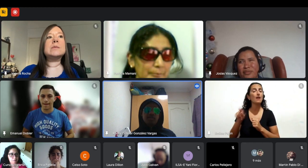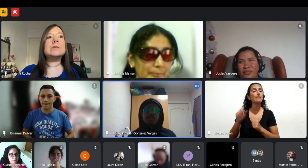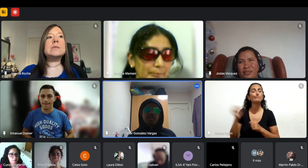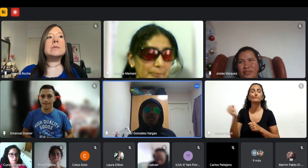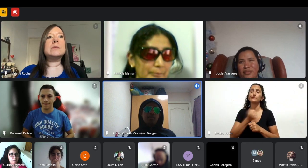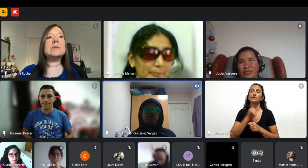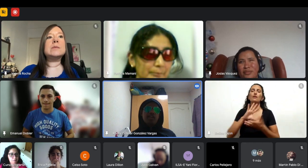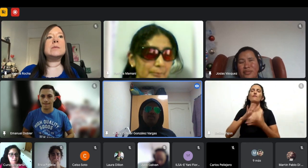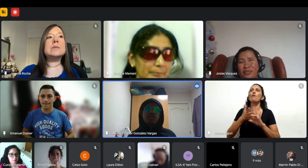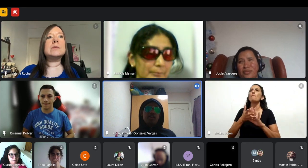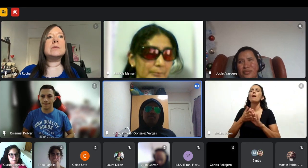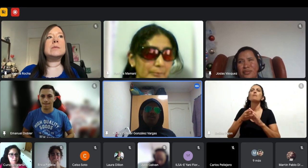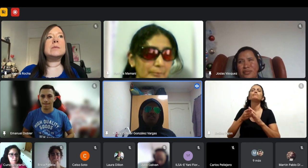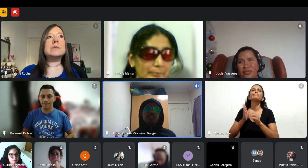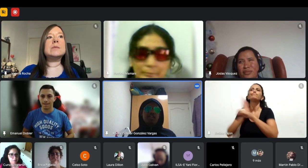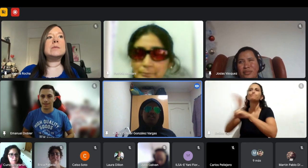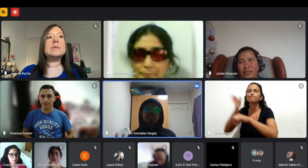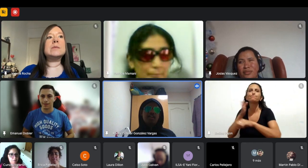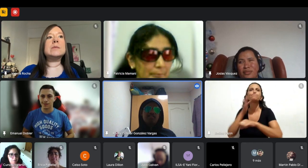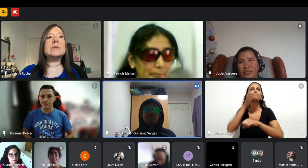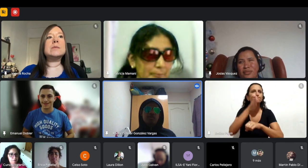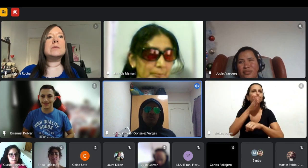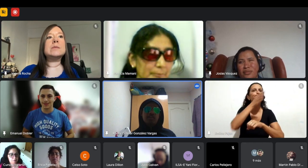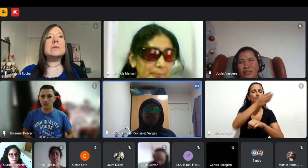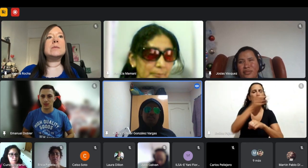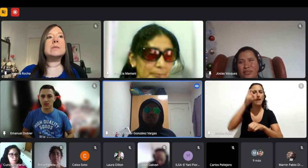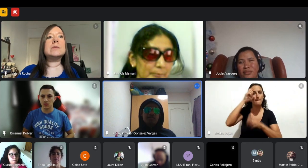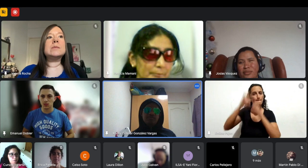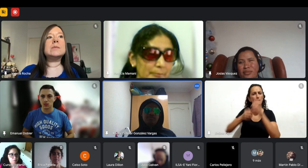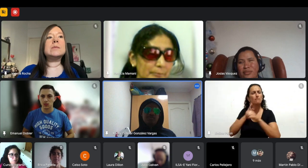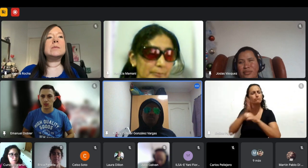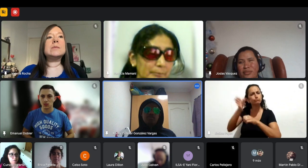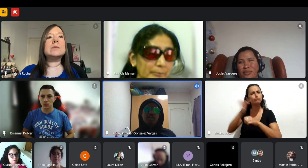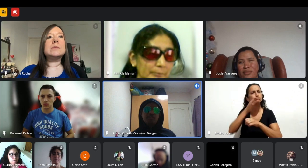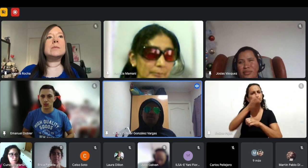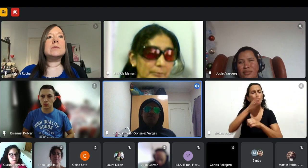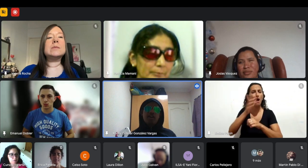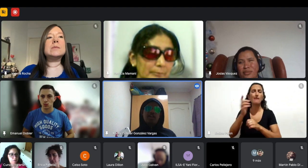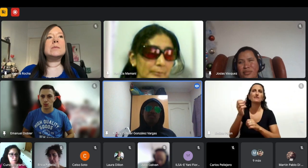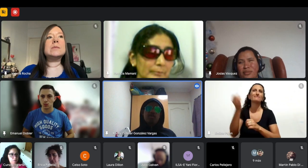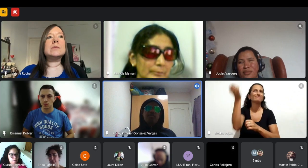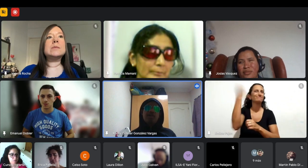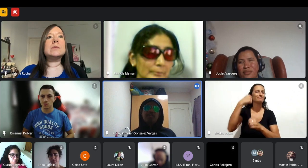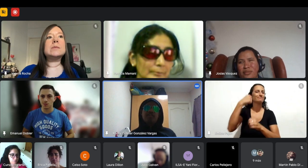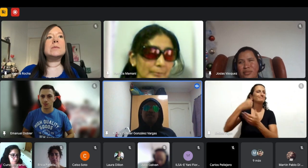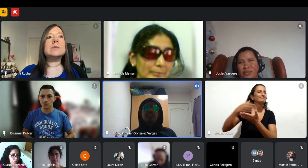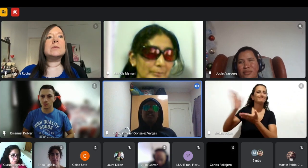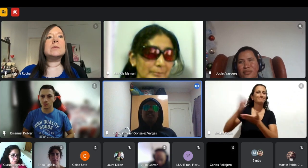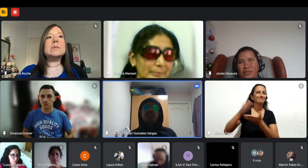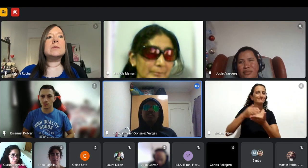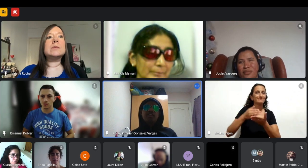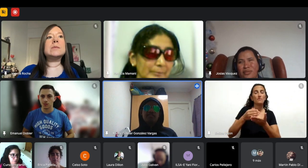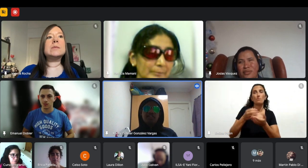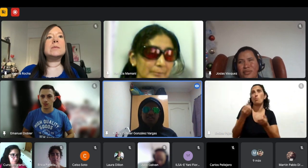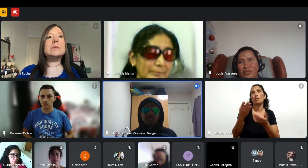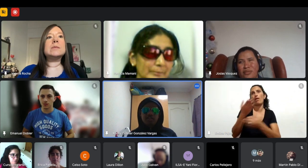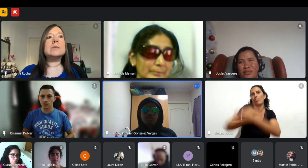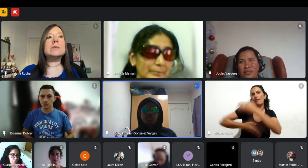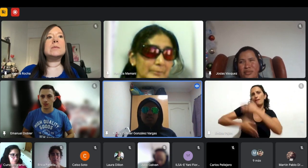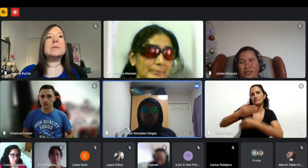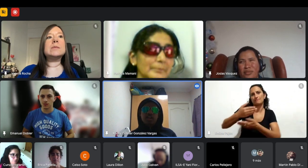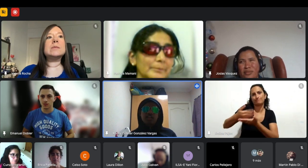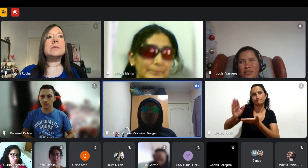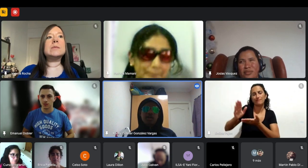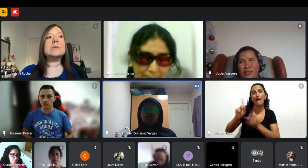porque la mayoría de empresas te rechazan porque o ya sabemos la razón por la discapacidad te rechazan